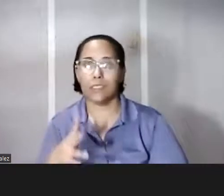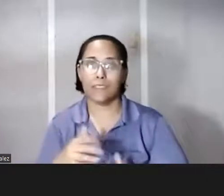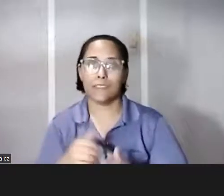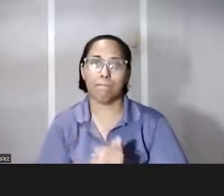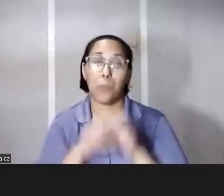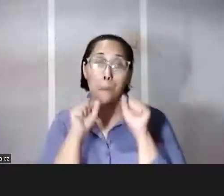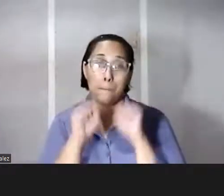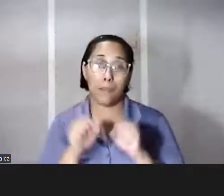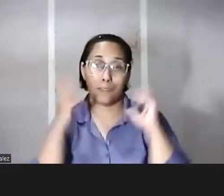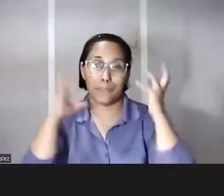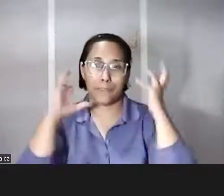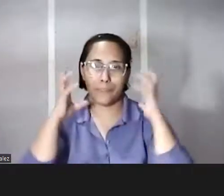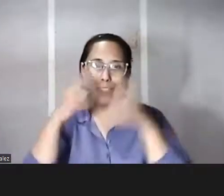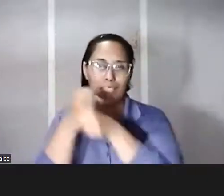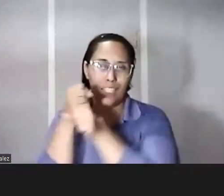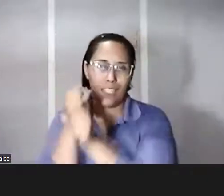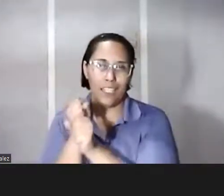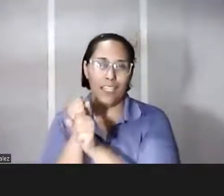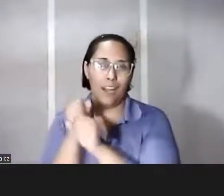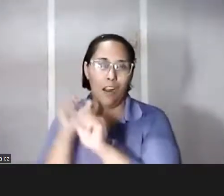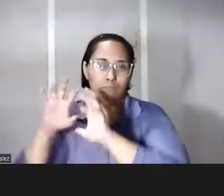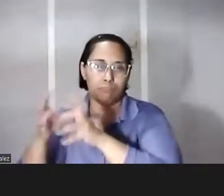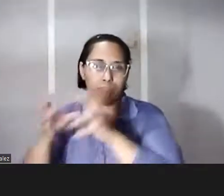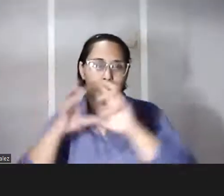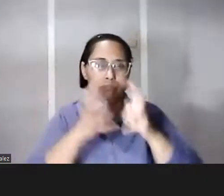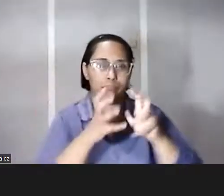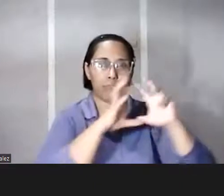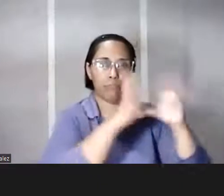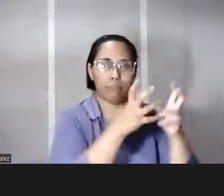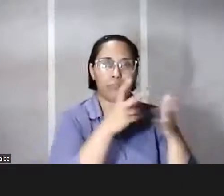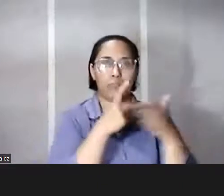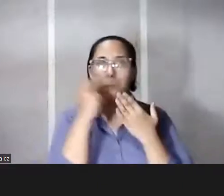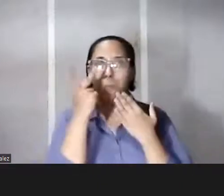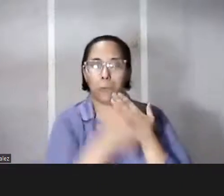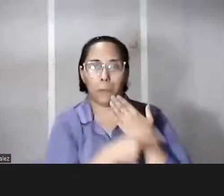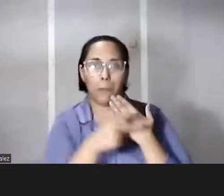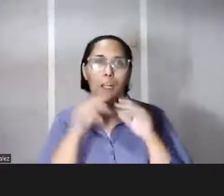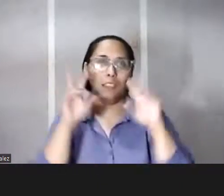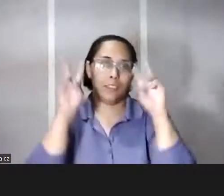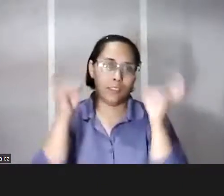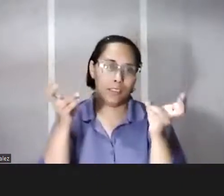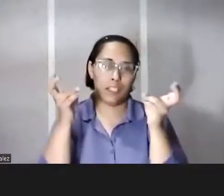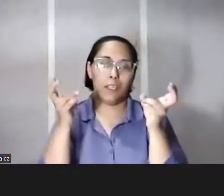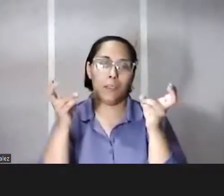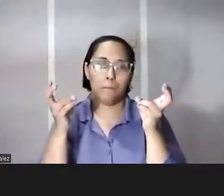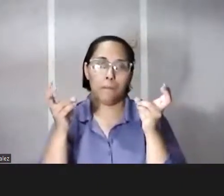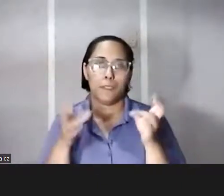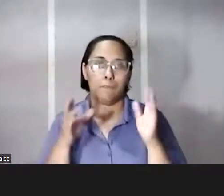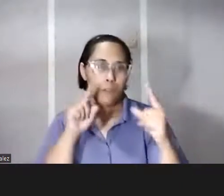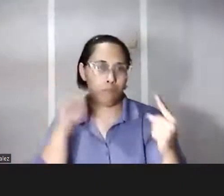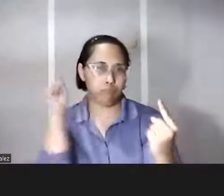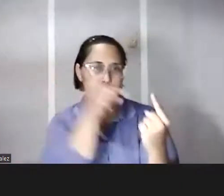brinda la radio de crear unos nichos en términos de la programación en términos de los temas en términos de los enfoques